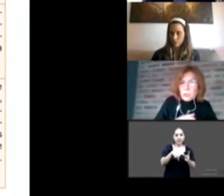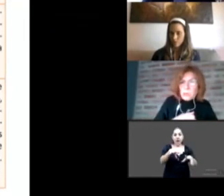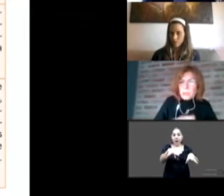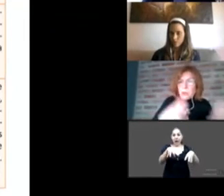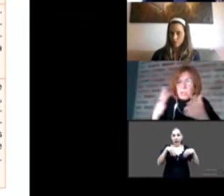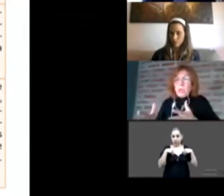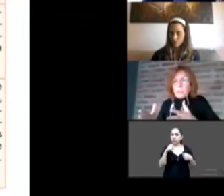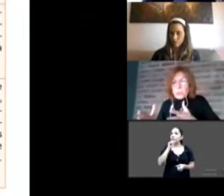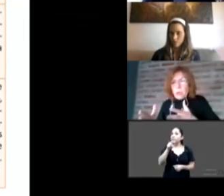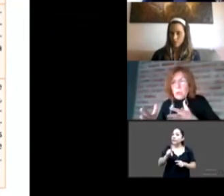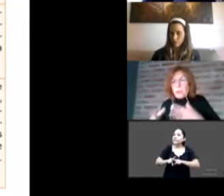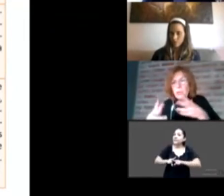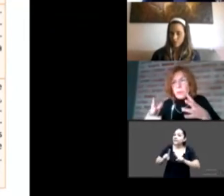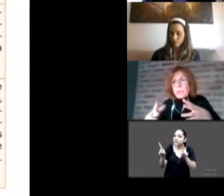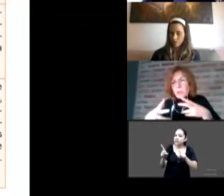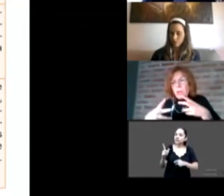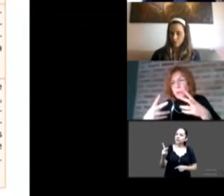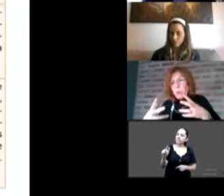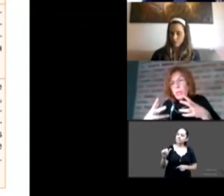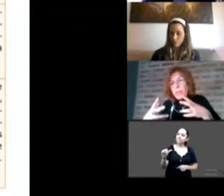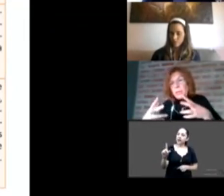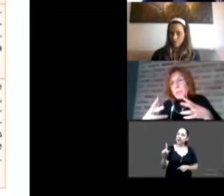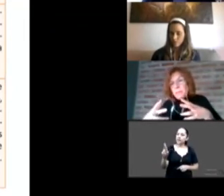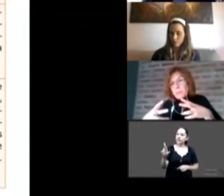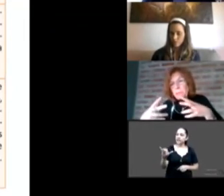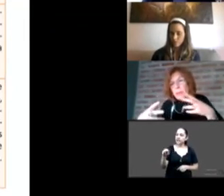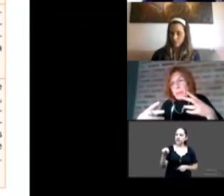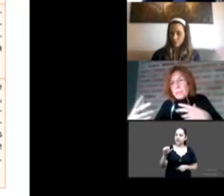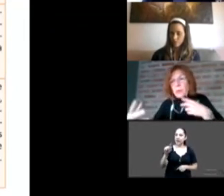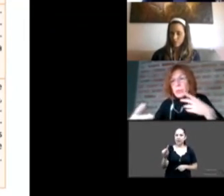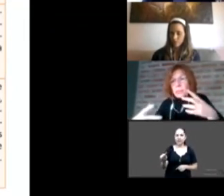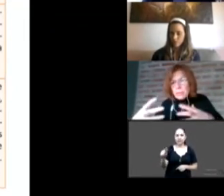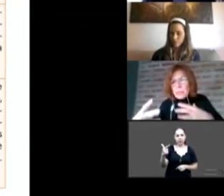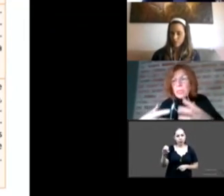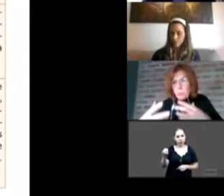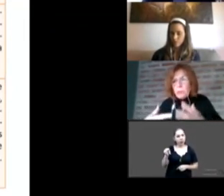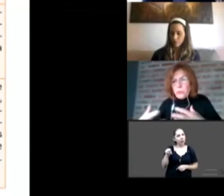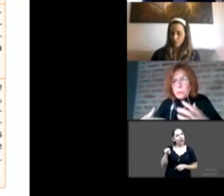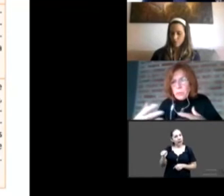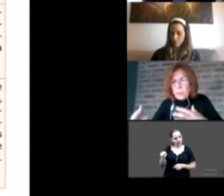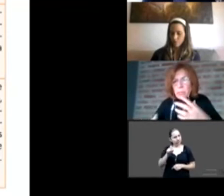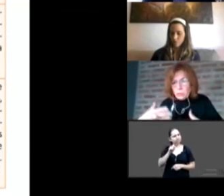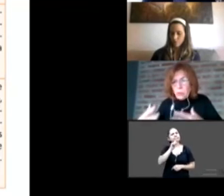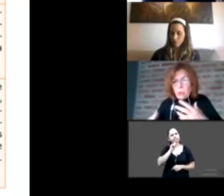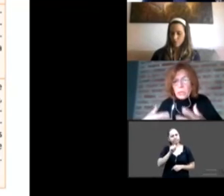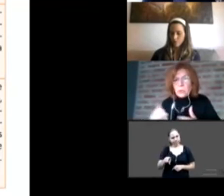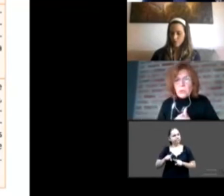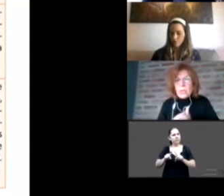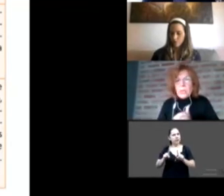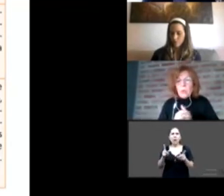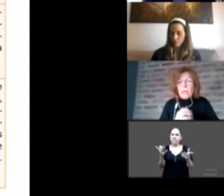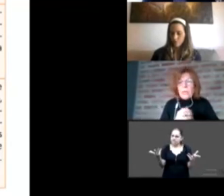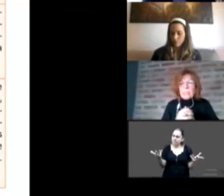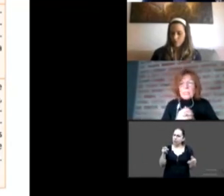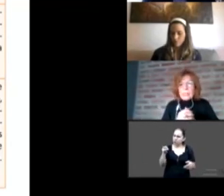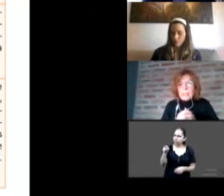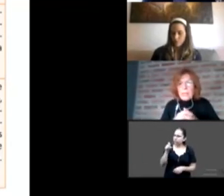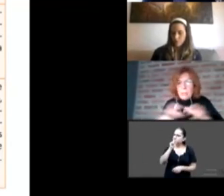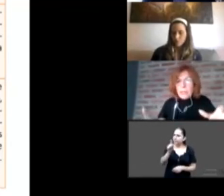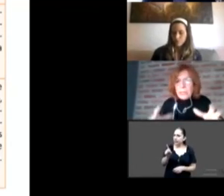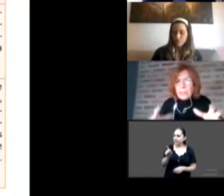es ni acogimiento ni adopción, pero también es una figura que me parece importante y que podemos también, en todo caso, ahora